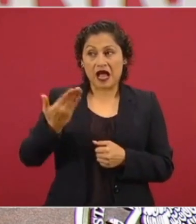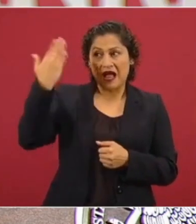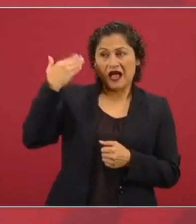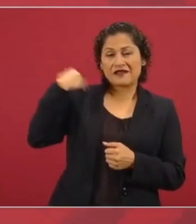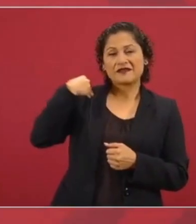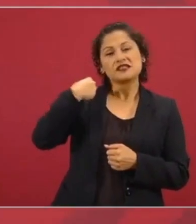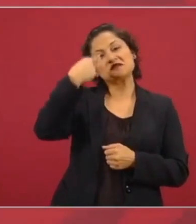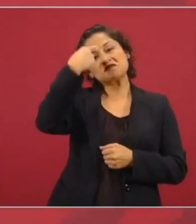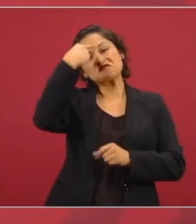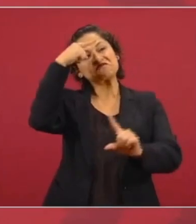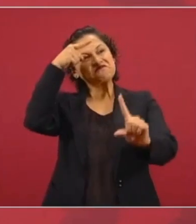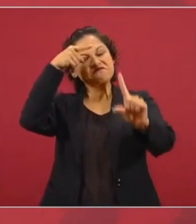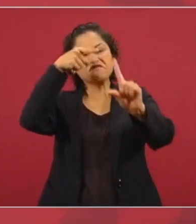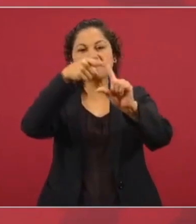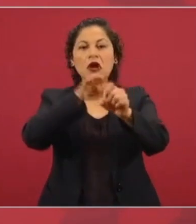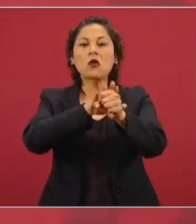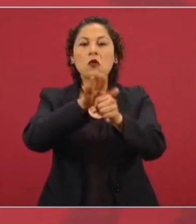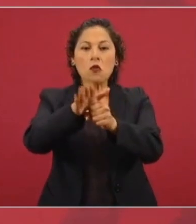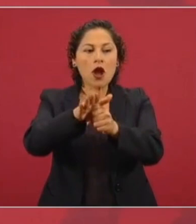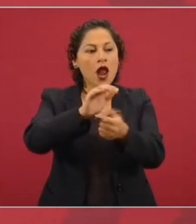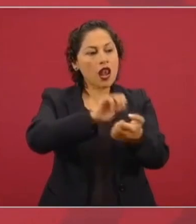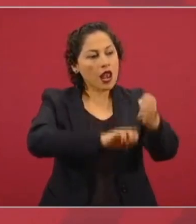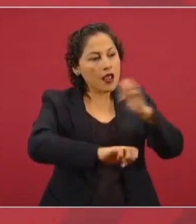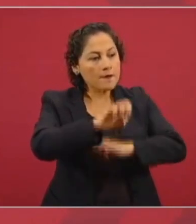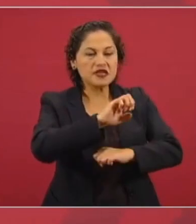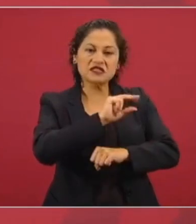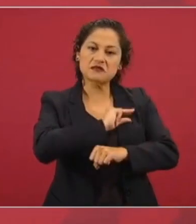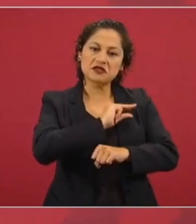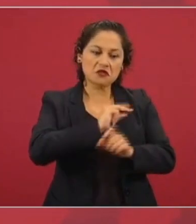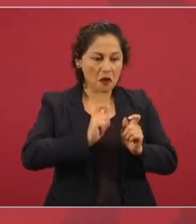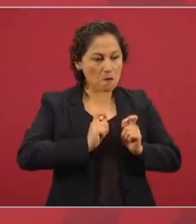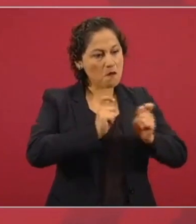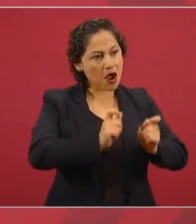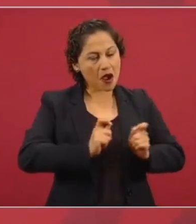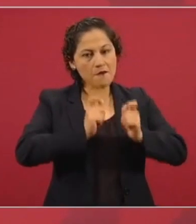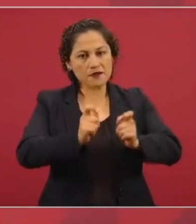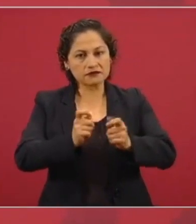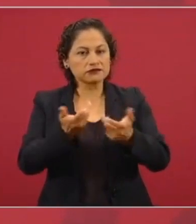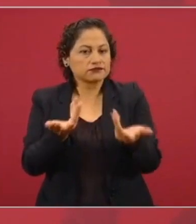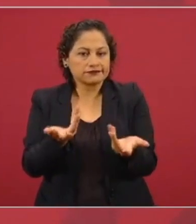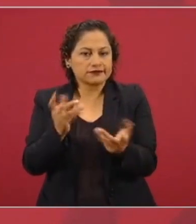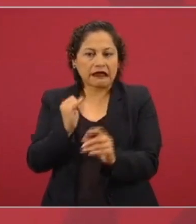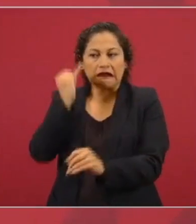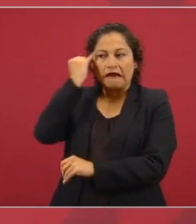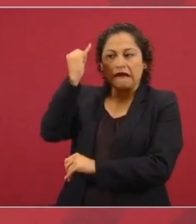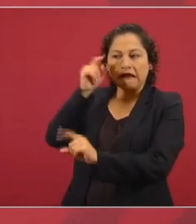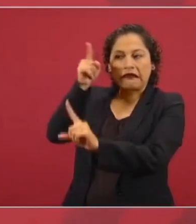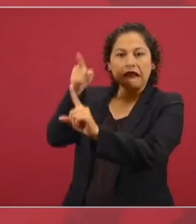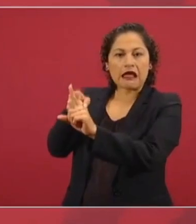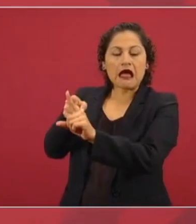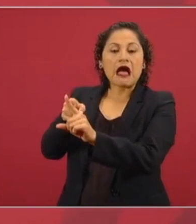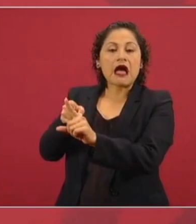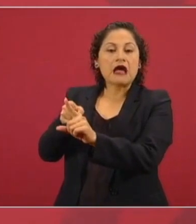¿para qué vas a tener policías de seguridad pública si los puedes contratar